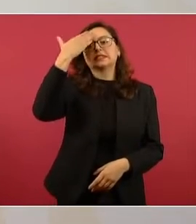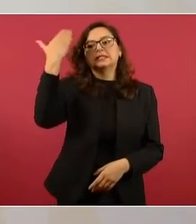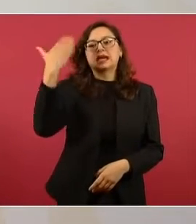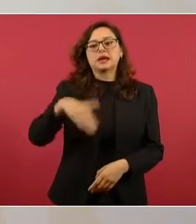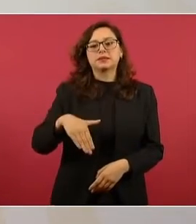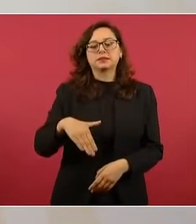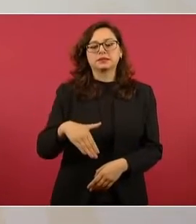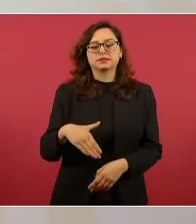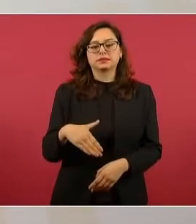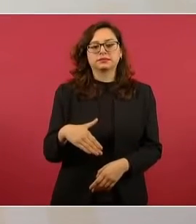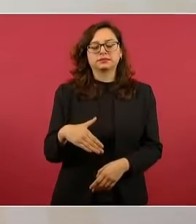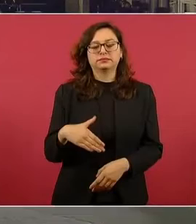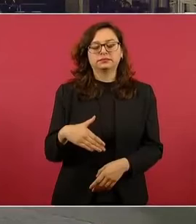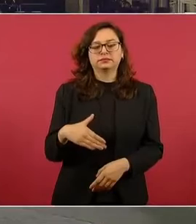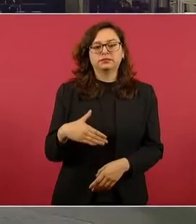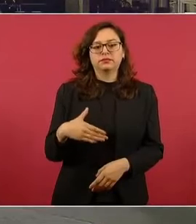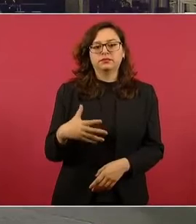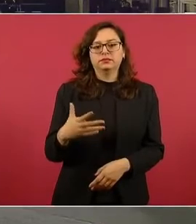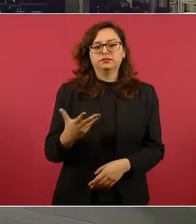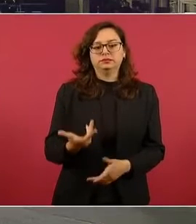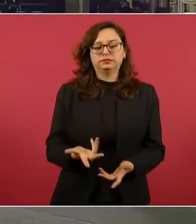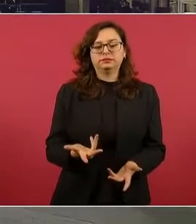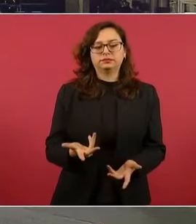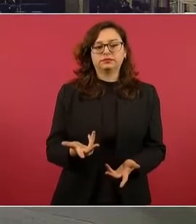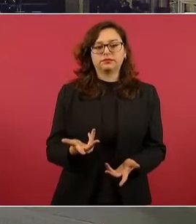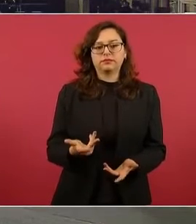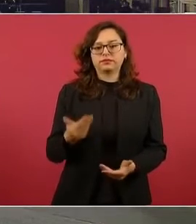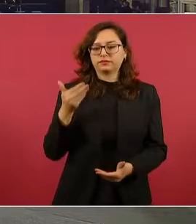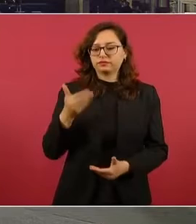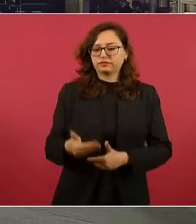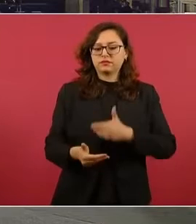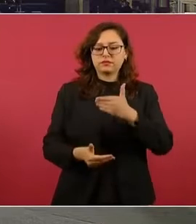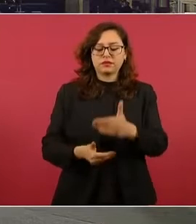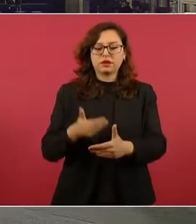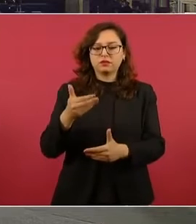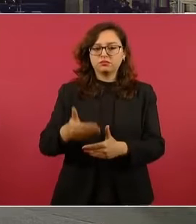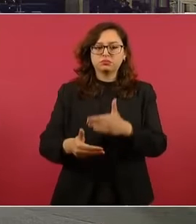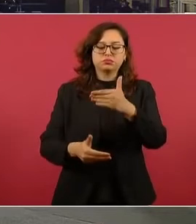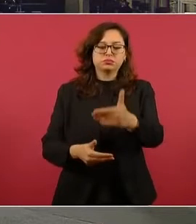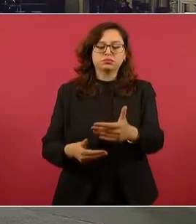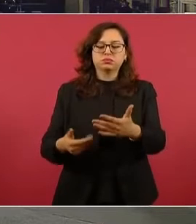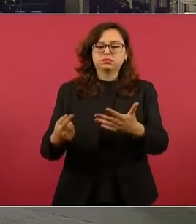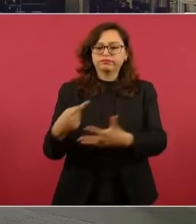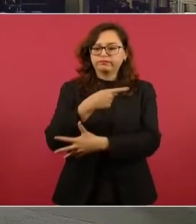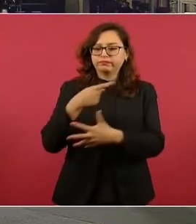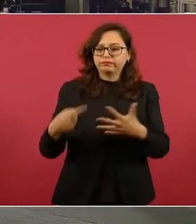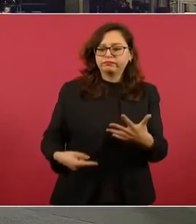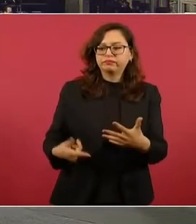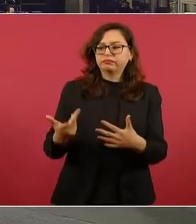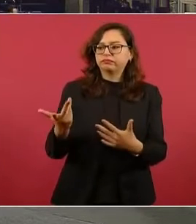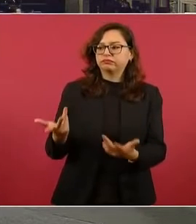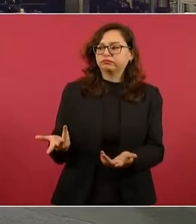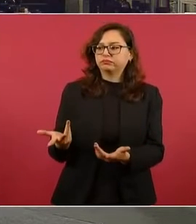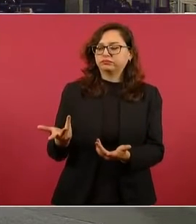esta organización